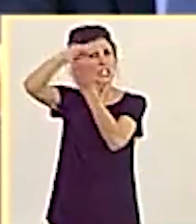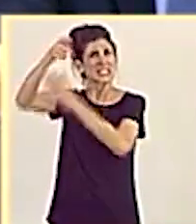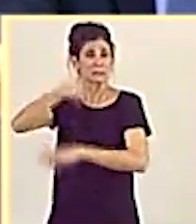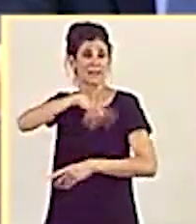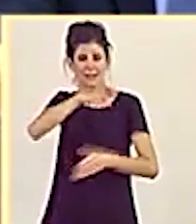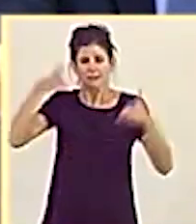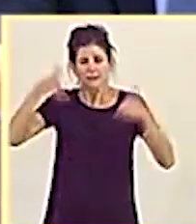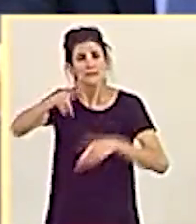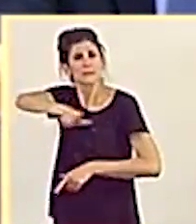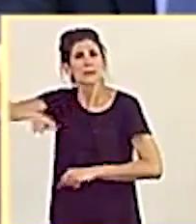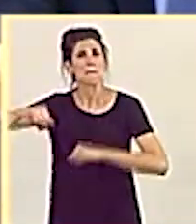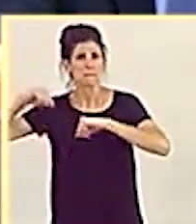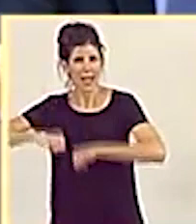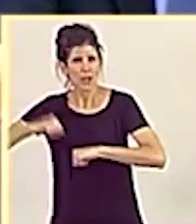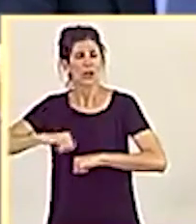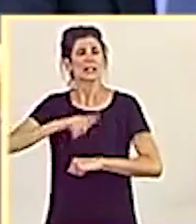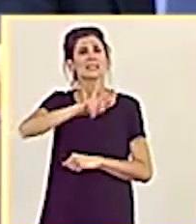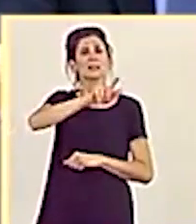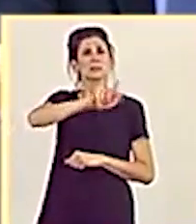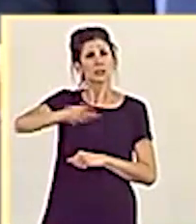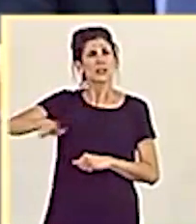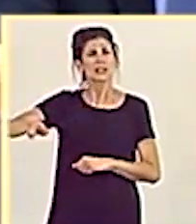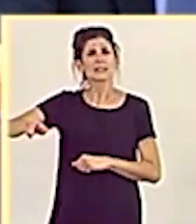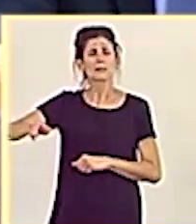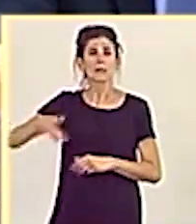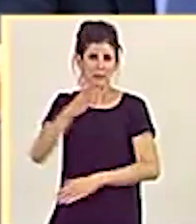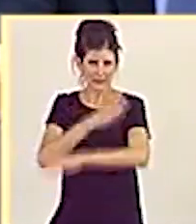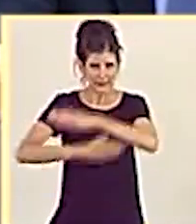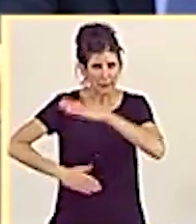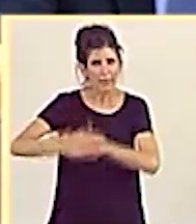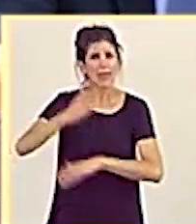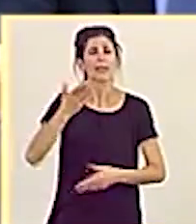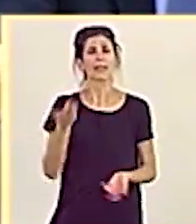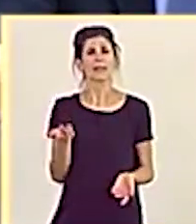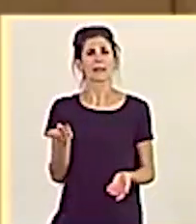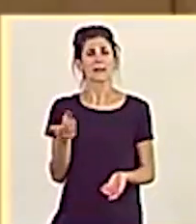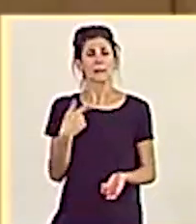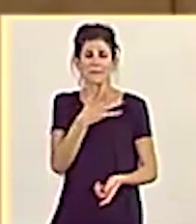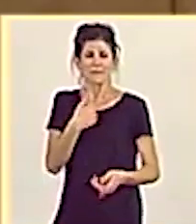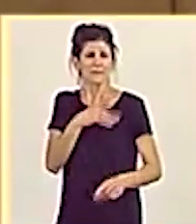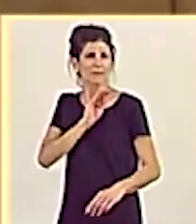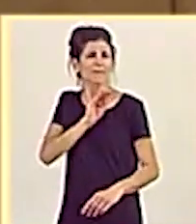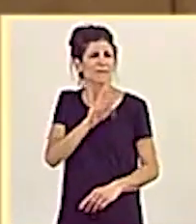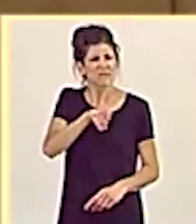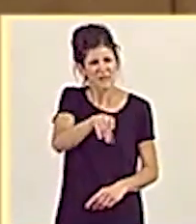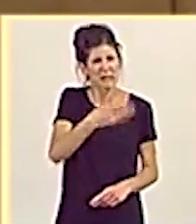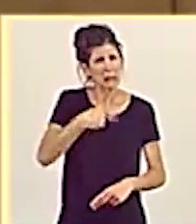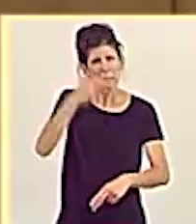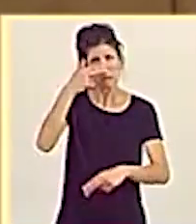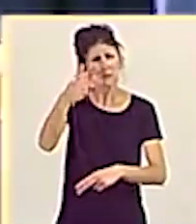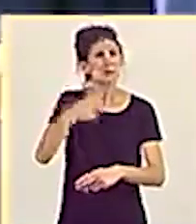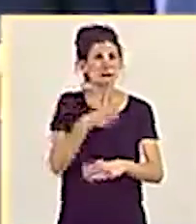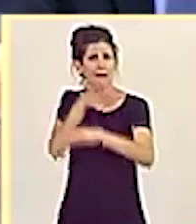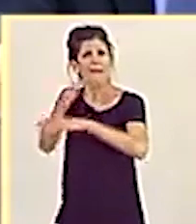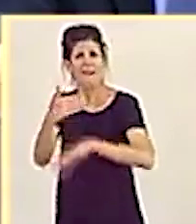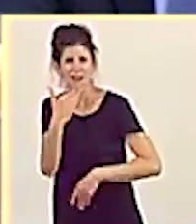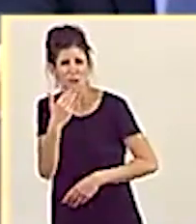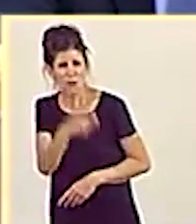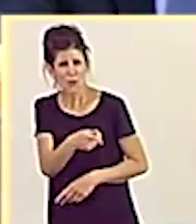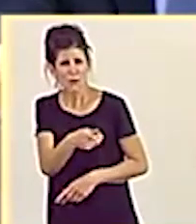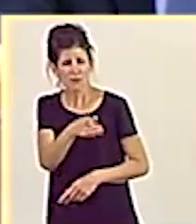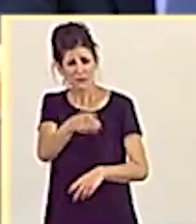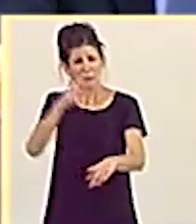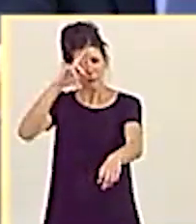atienden a personas mayores, a personas con discapacidad. Y le quiero preguntar ¿usted ha visitado a alguno? ¿Usted se ha